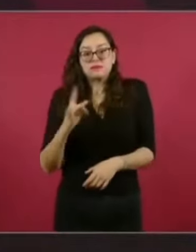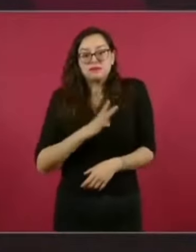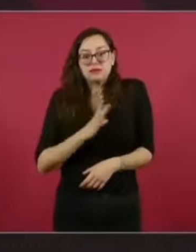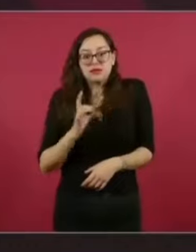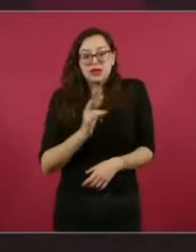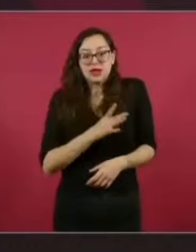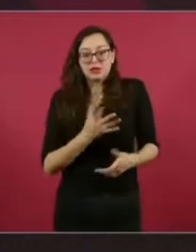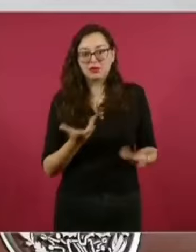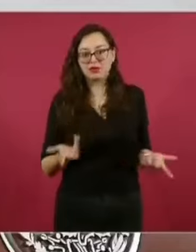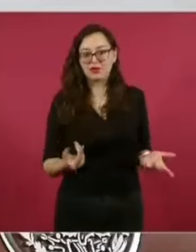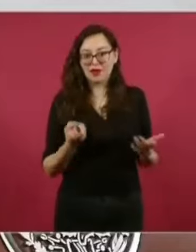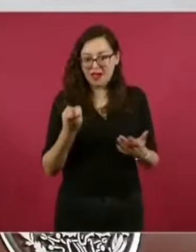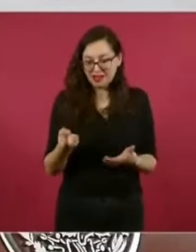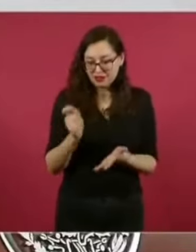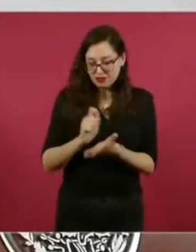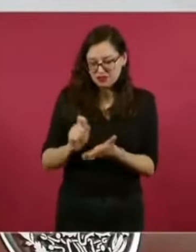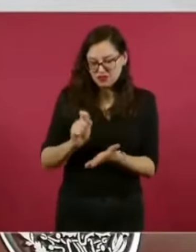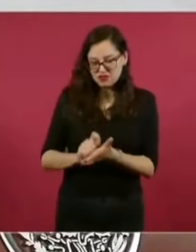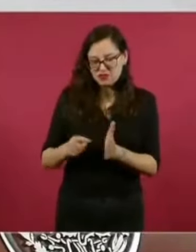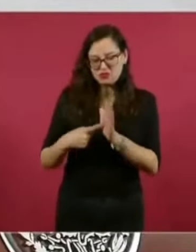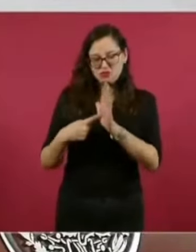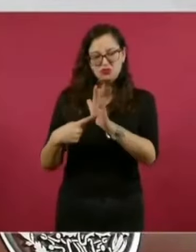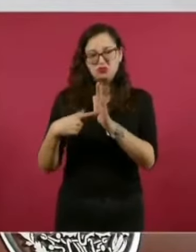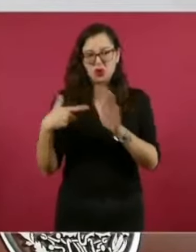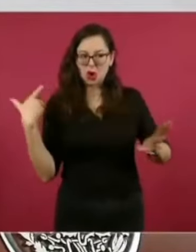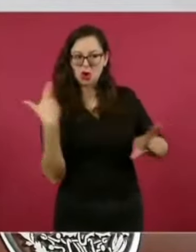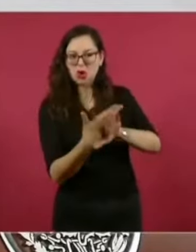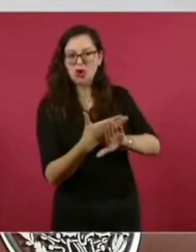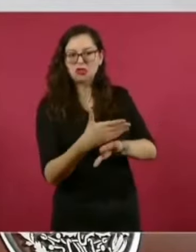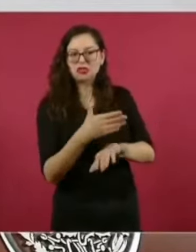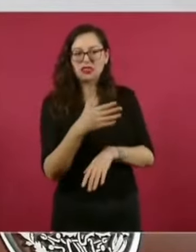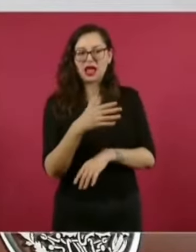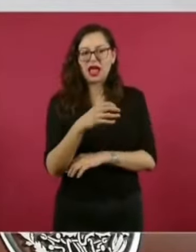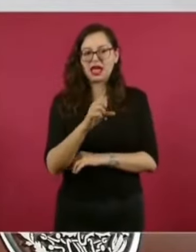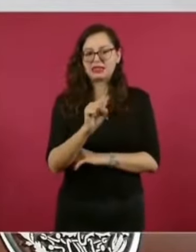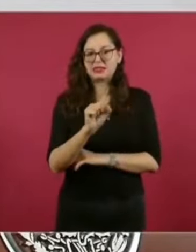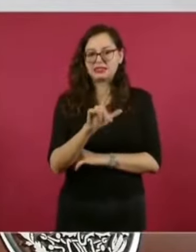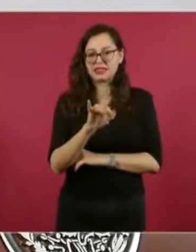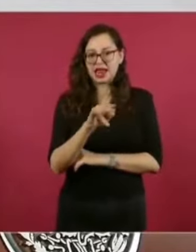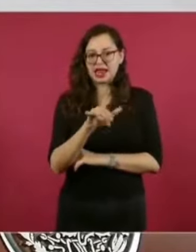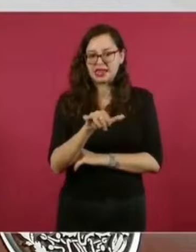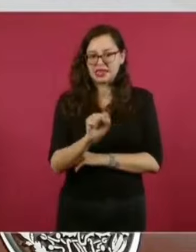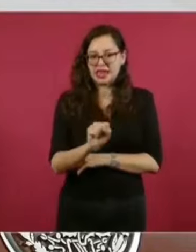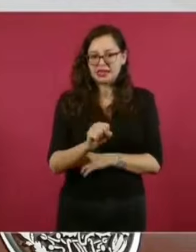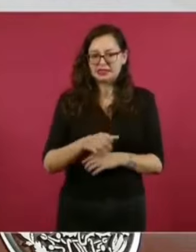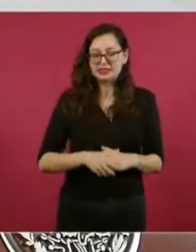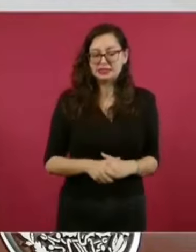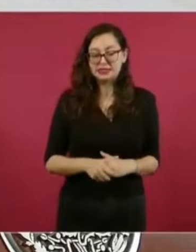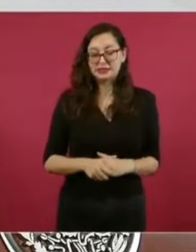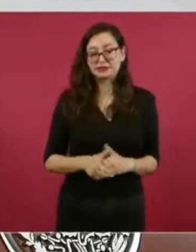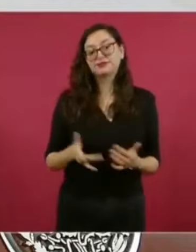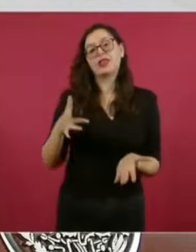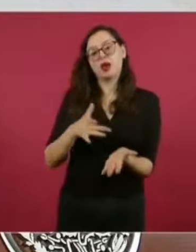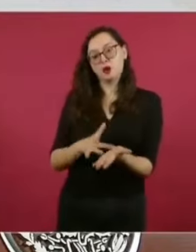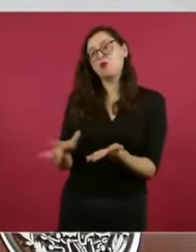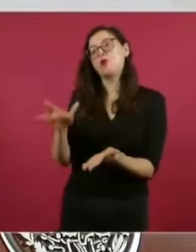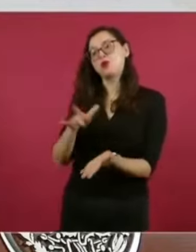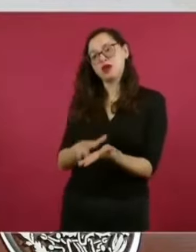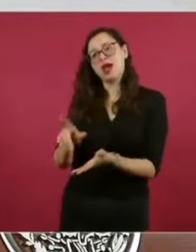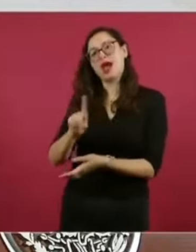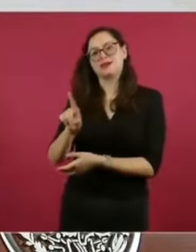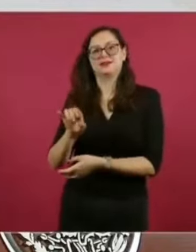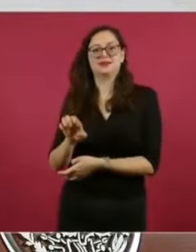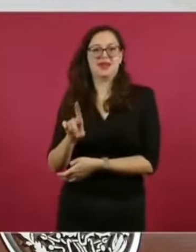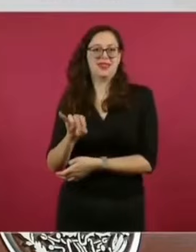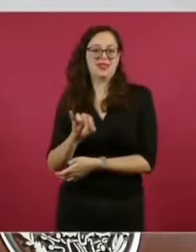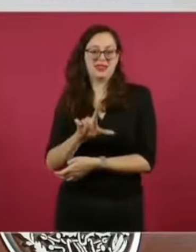de Cedillo, digo, de Salinas cuando estaba con